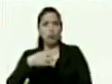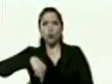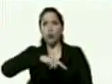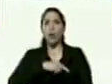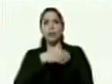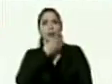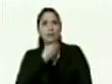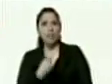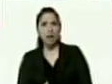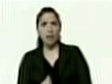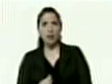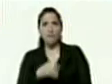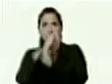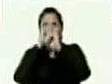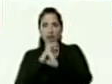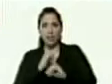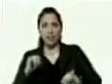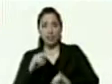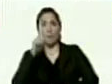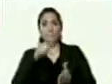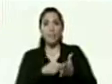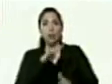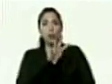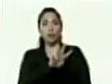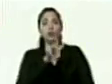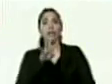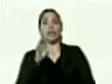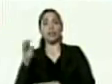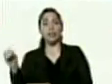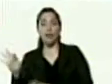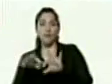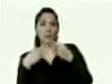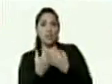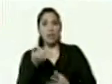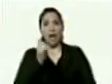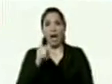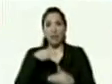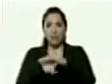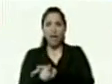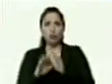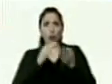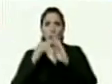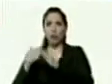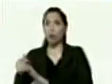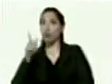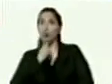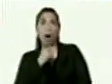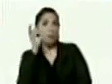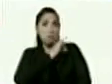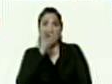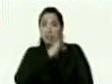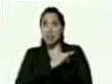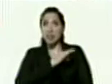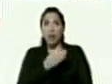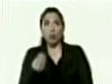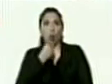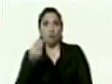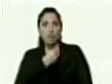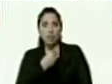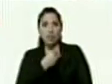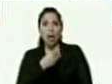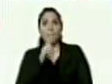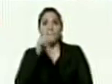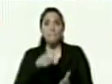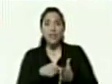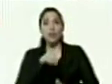navidad es feliz presidente porque a las mil cuatrocientas familias que tenemos en guanaguanay no le faltó el pernil en su mesa presidente porque a esas